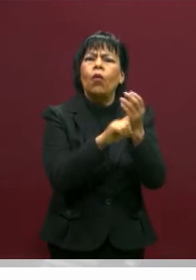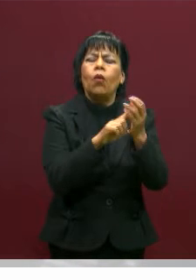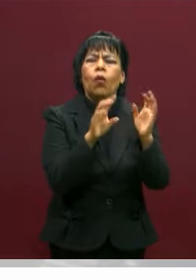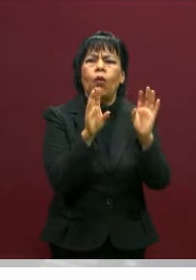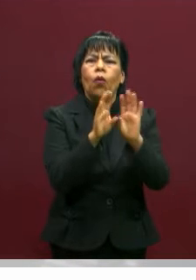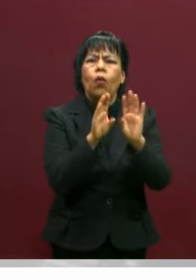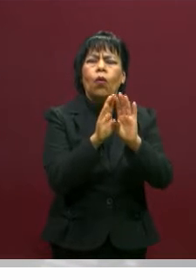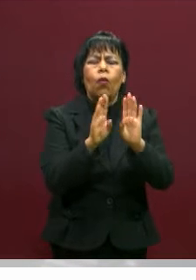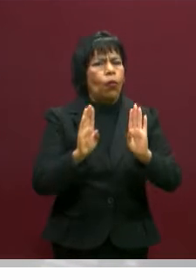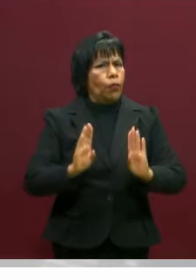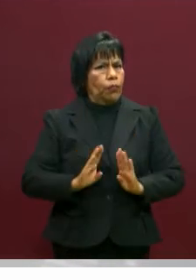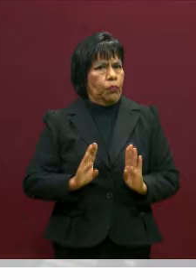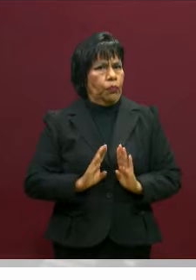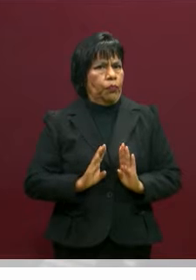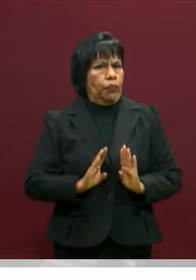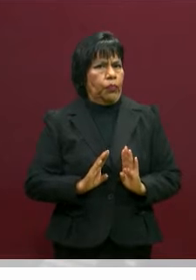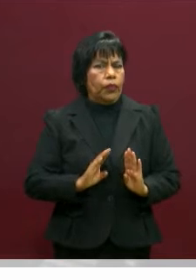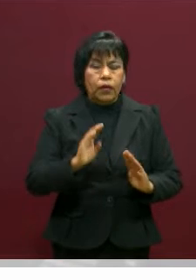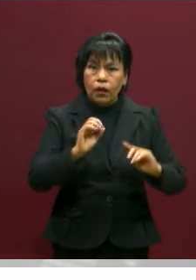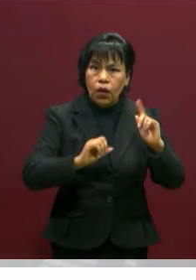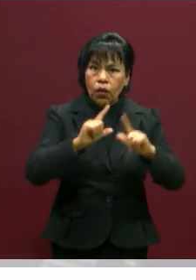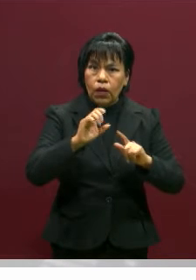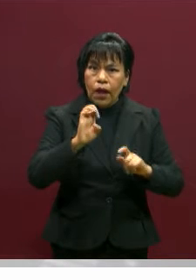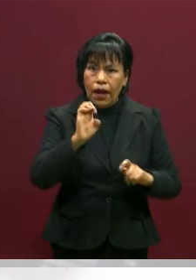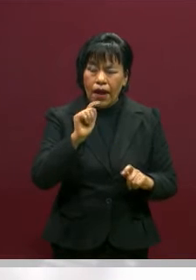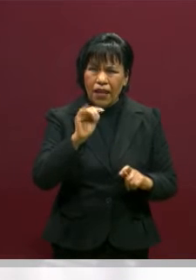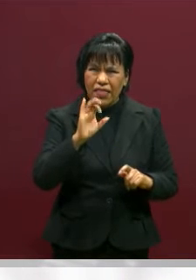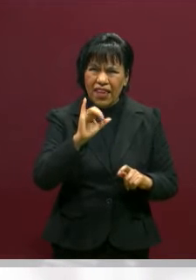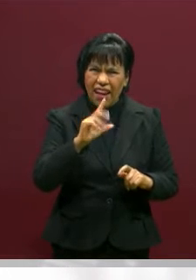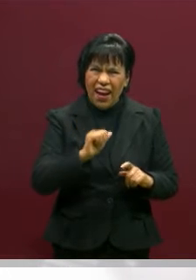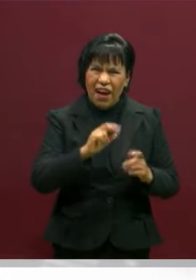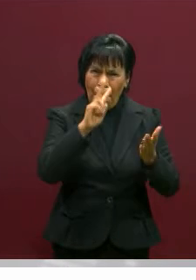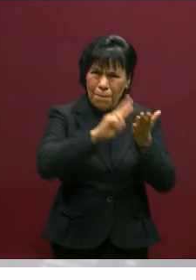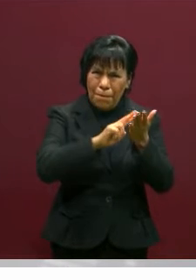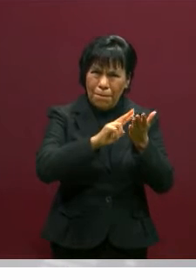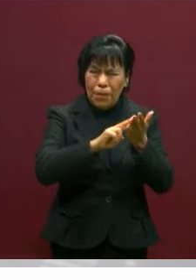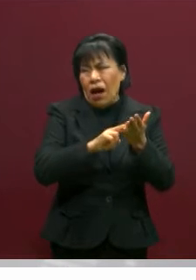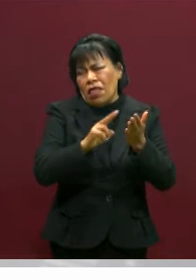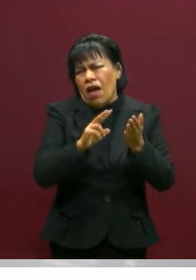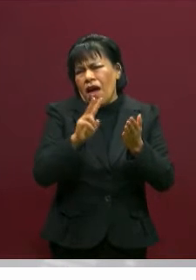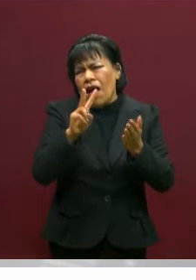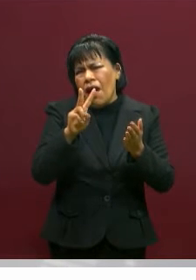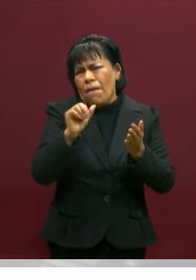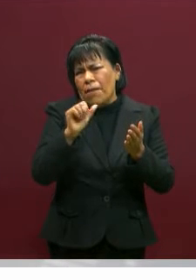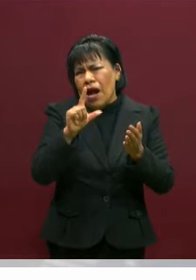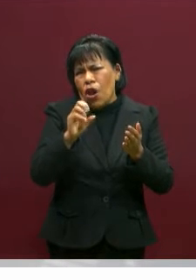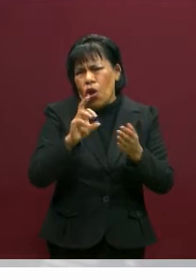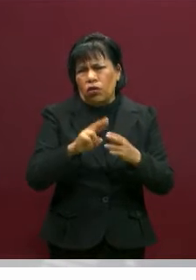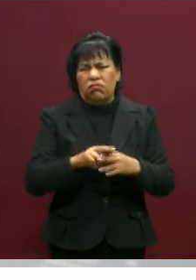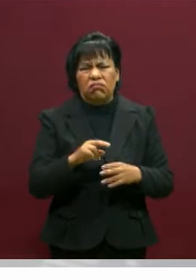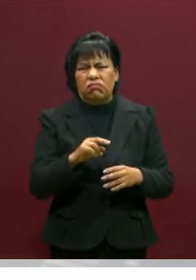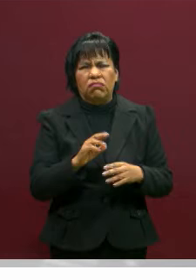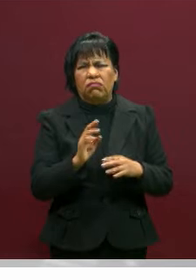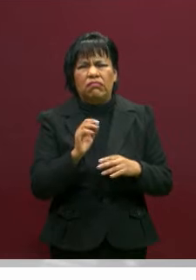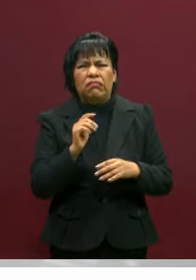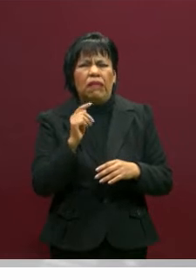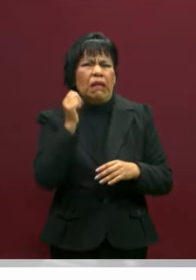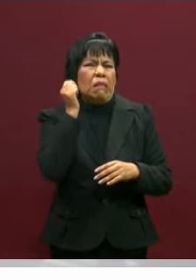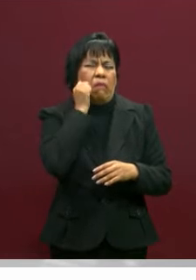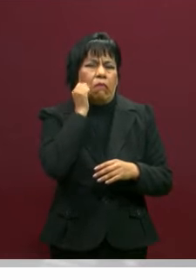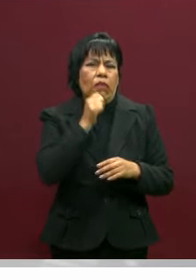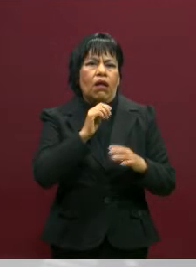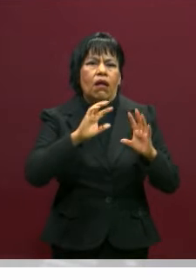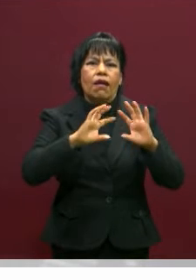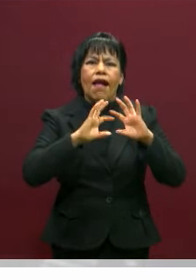Entonces, algunas éticas, por ejemplo, la ética de las virtudes, no le interesa tanto la tierra como planeta. Se va más al